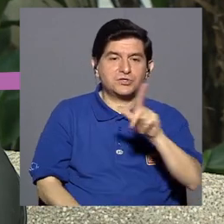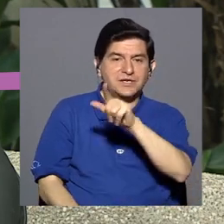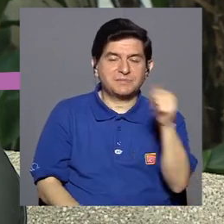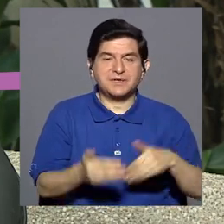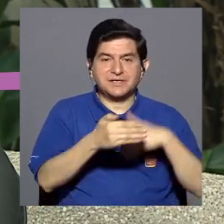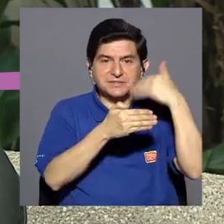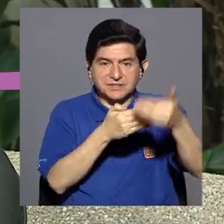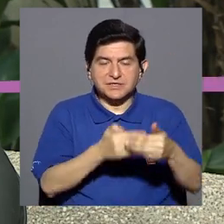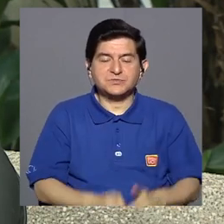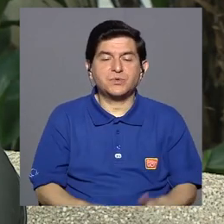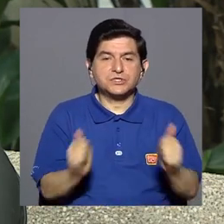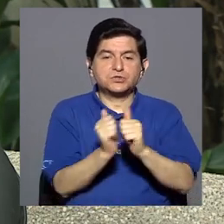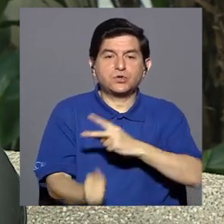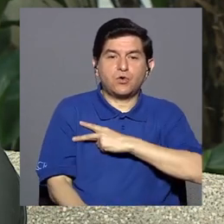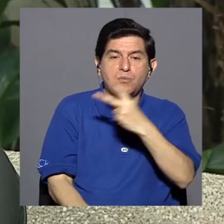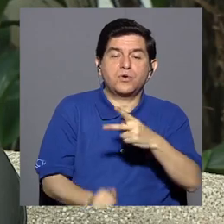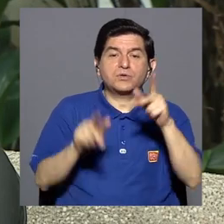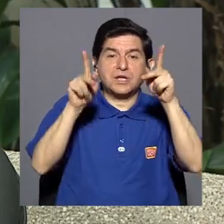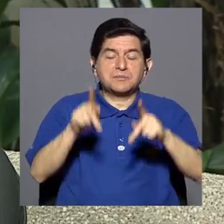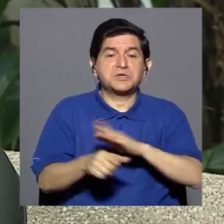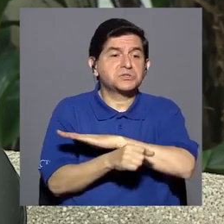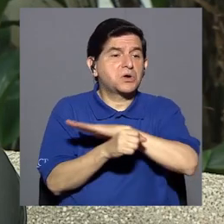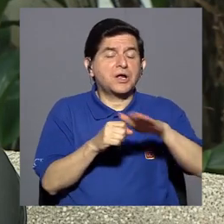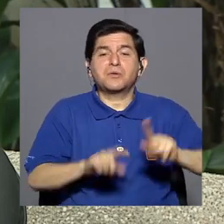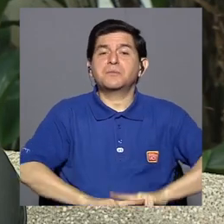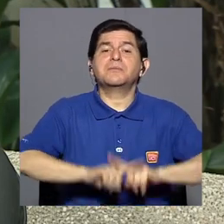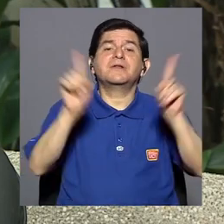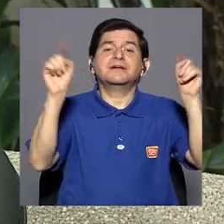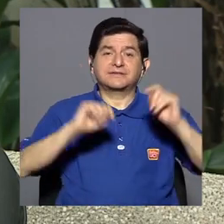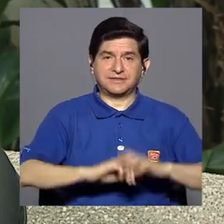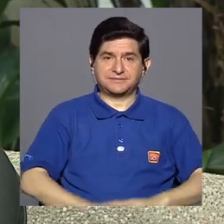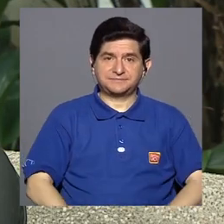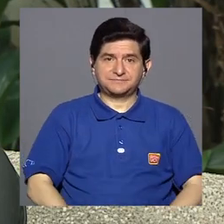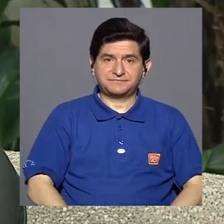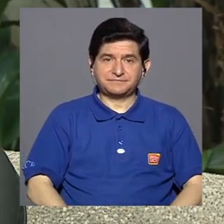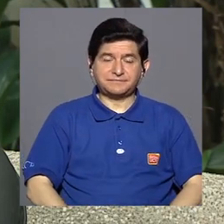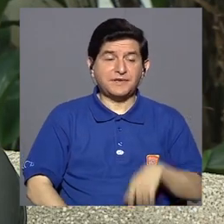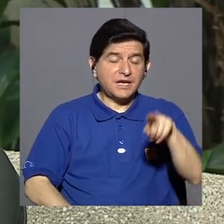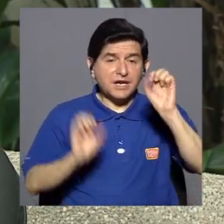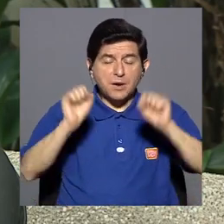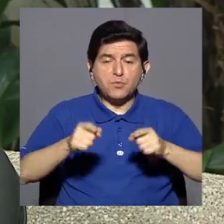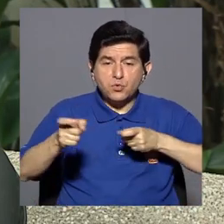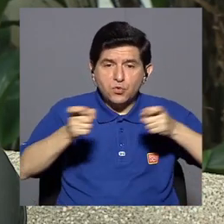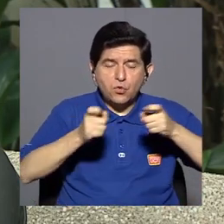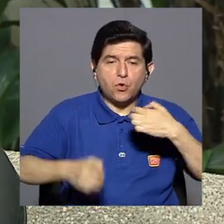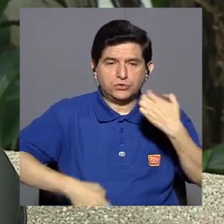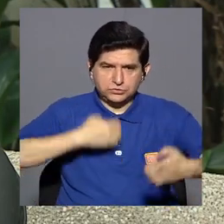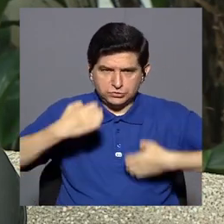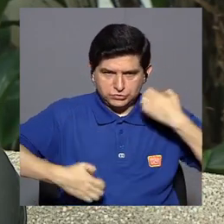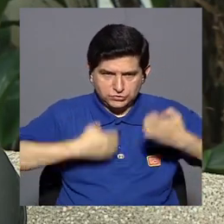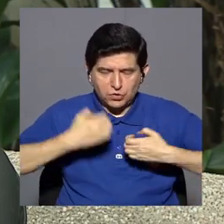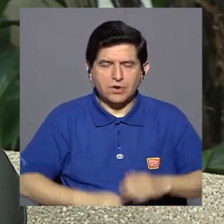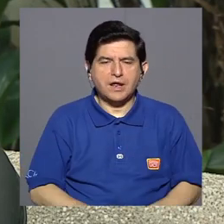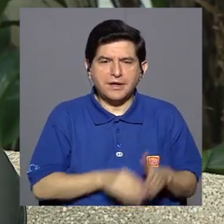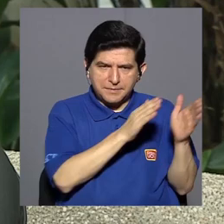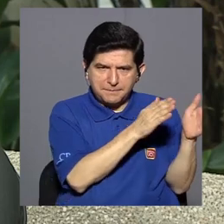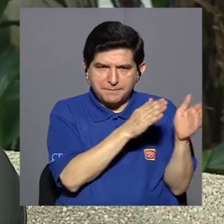tres meses después, con un poco de voluntad, es una persona completamente diferente, porque logró controlar sus emociones,